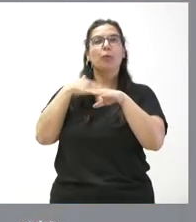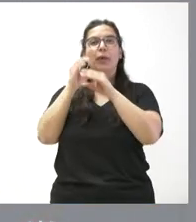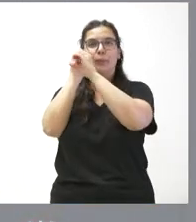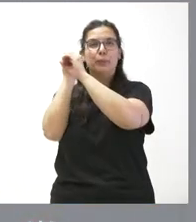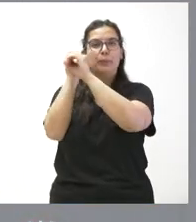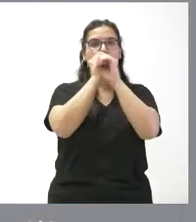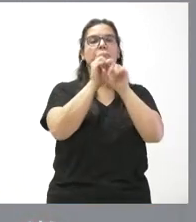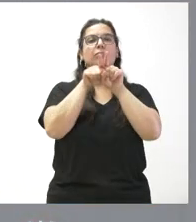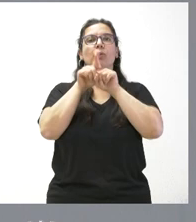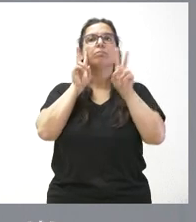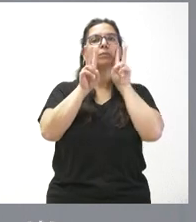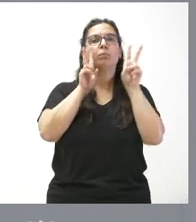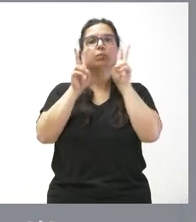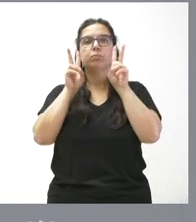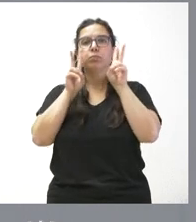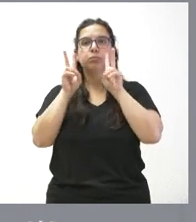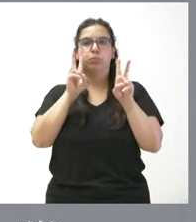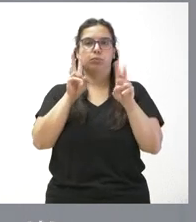presente en la laguna.